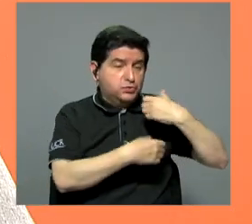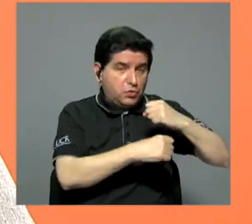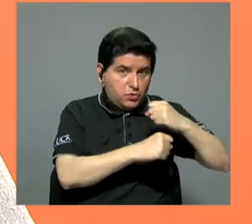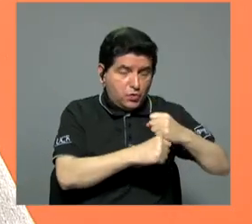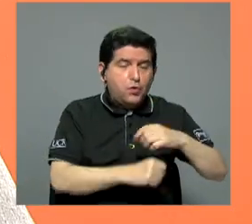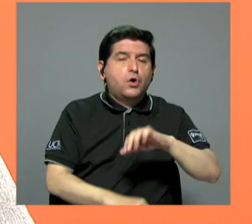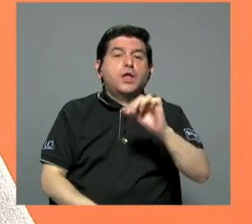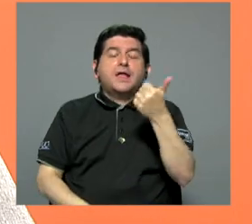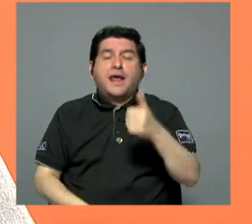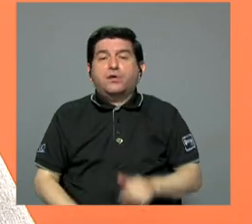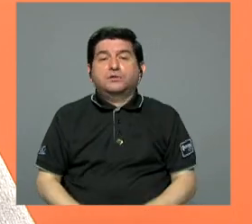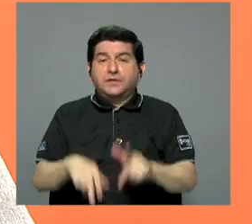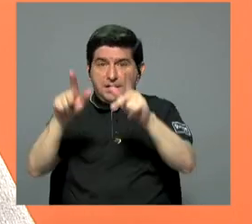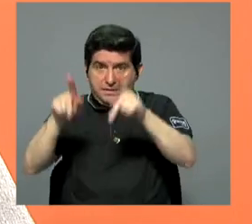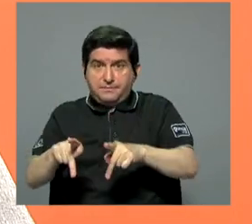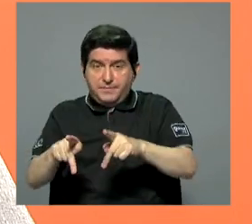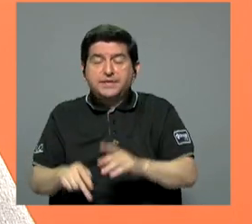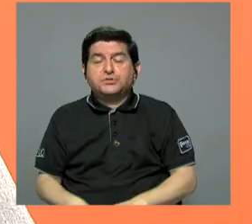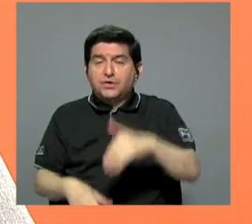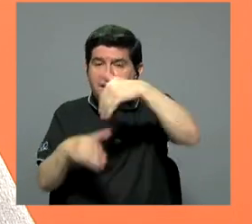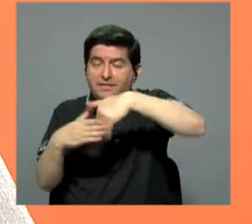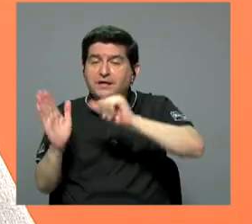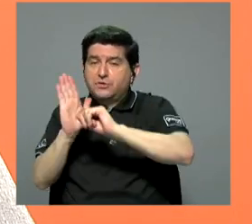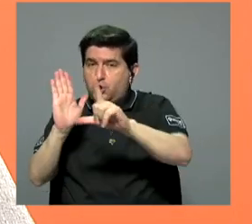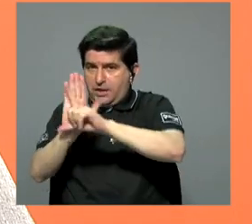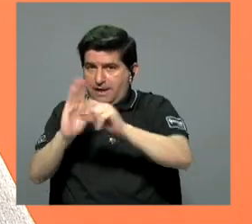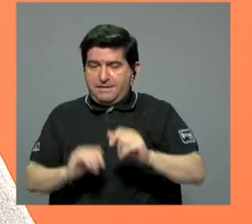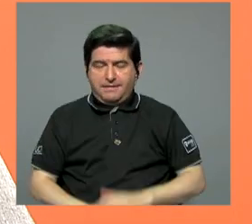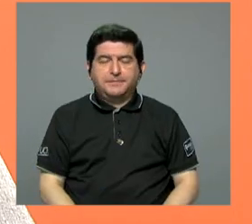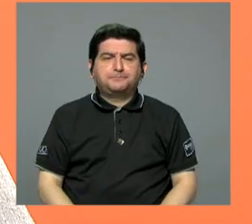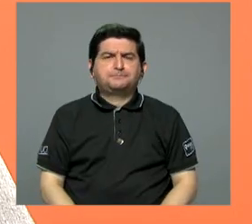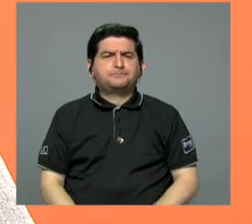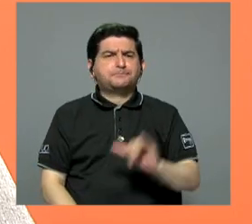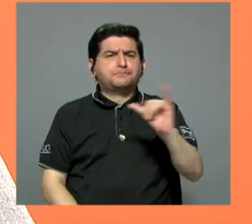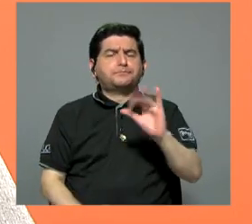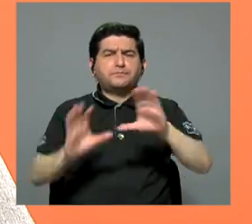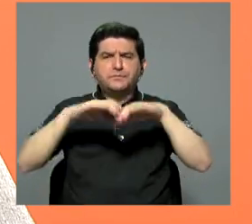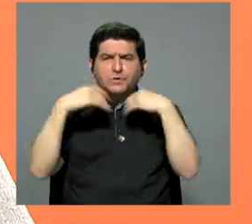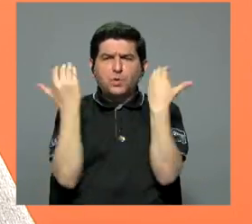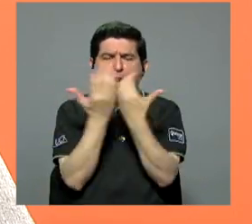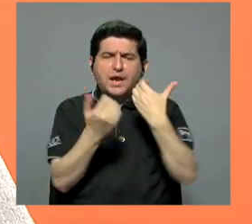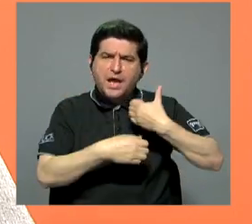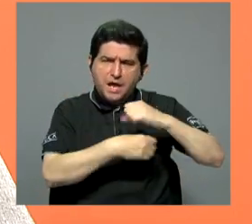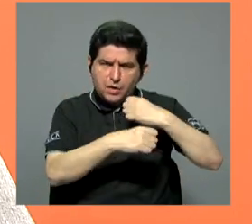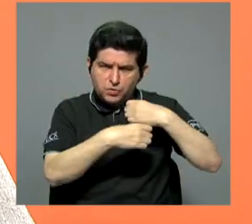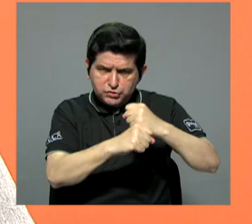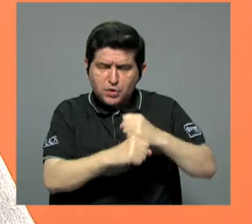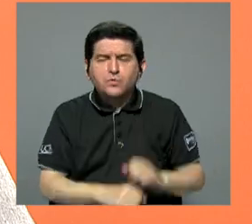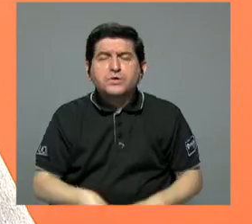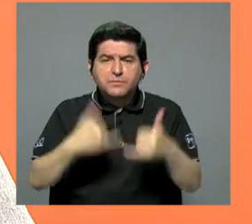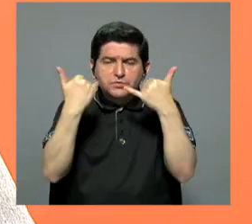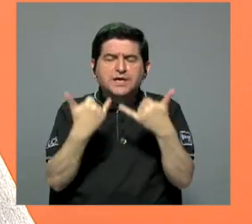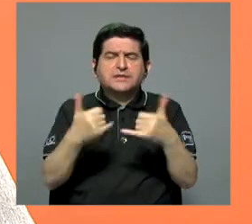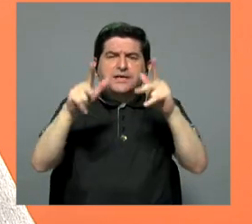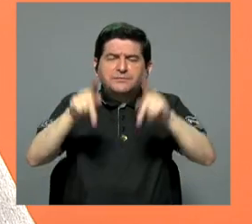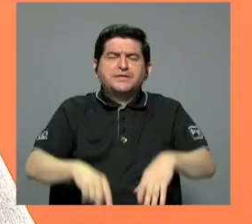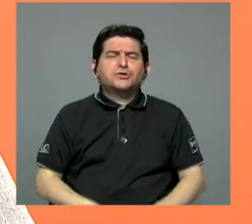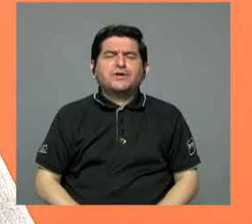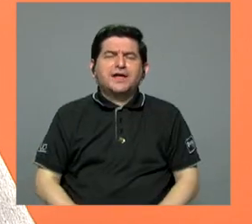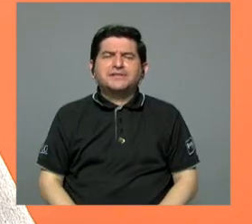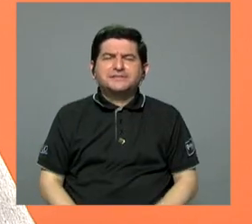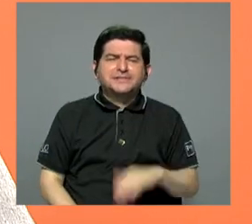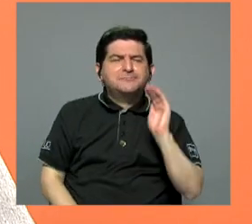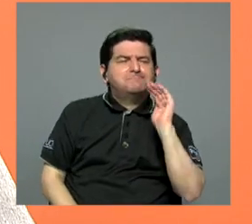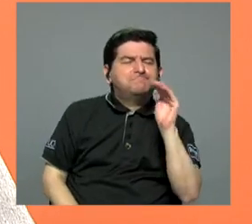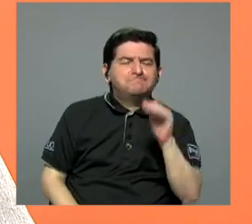y una figura pues digamos de la Asamblea Legislativa. Que también dentro del Consejo Municipal de Corredores ya hay voces que venían alertando